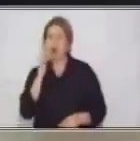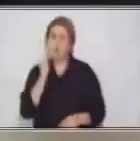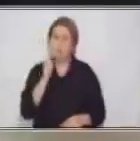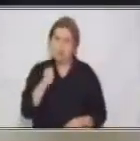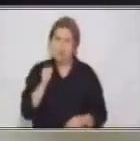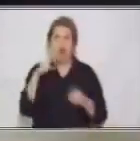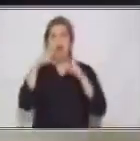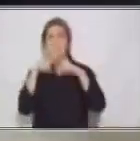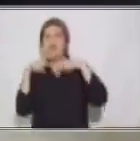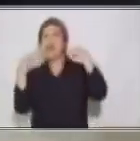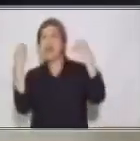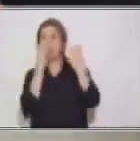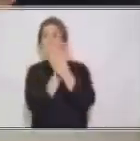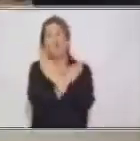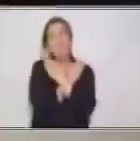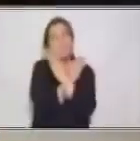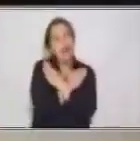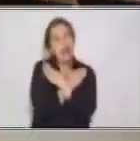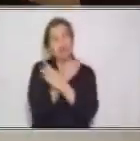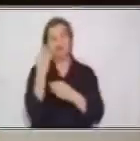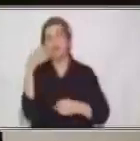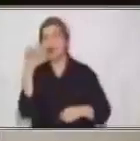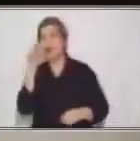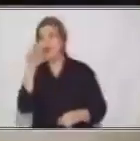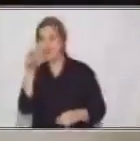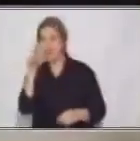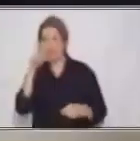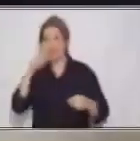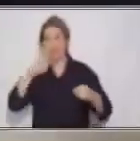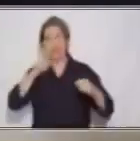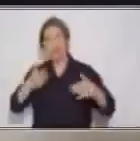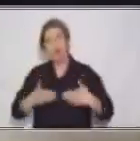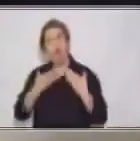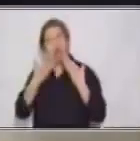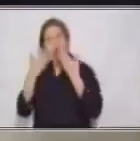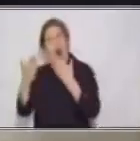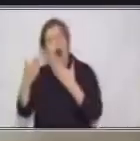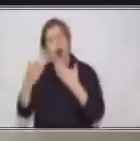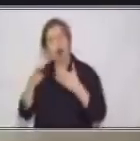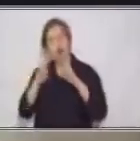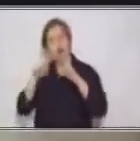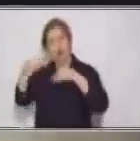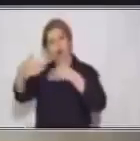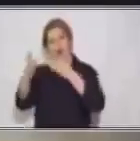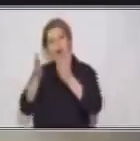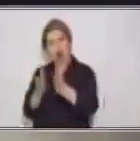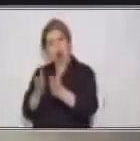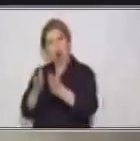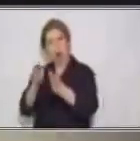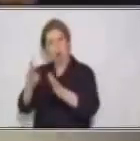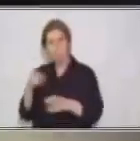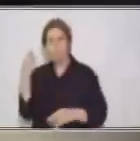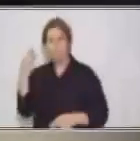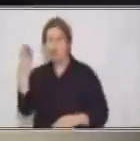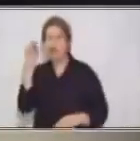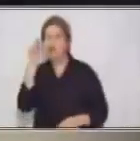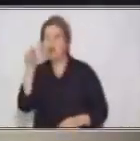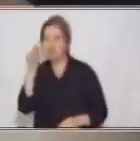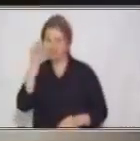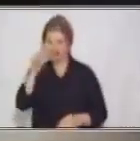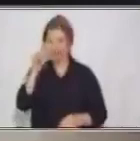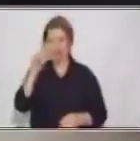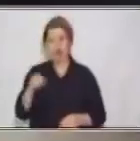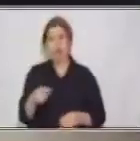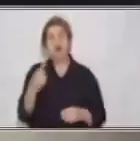Para ti. Te traje este regalo para ti. Por, señala motivo. Por aquí, por allá.